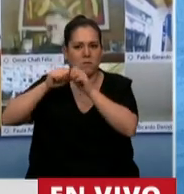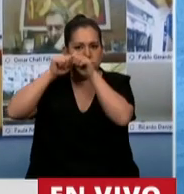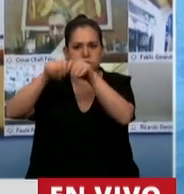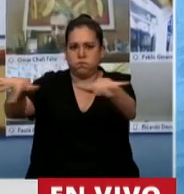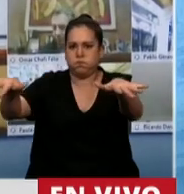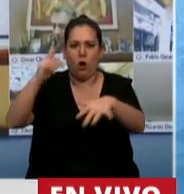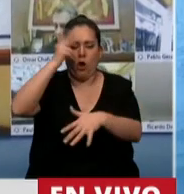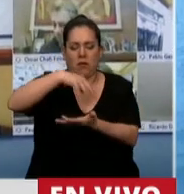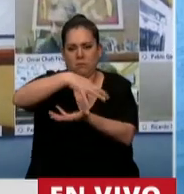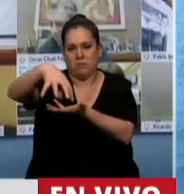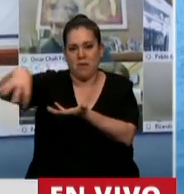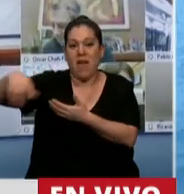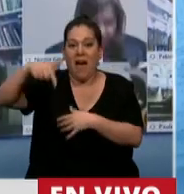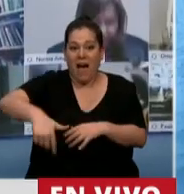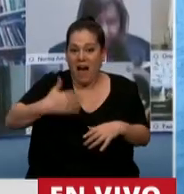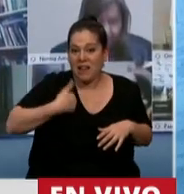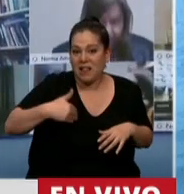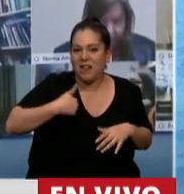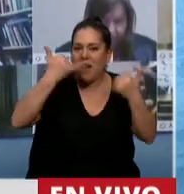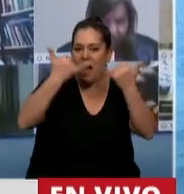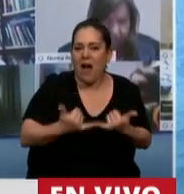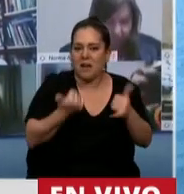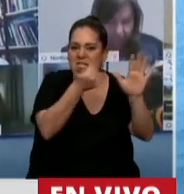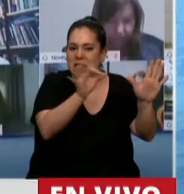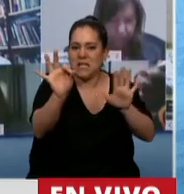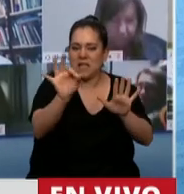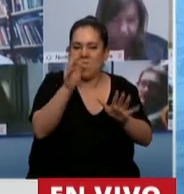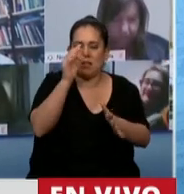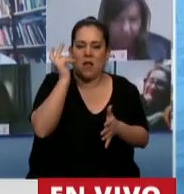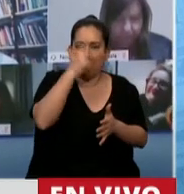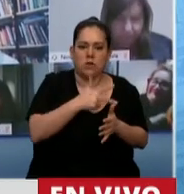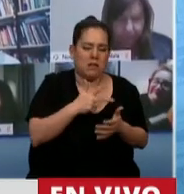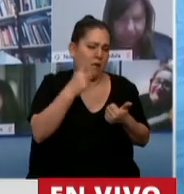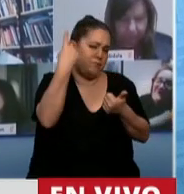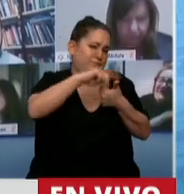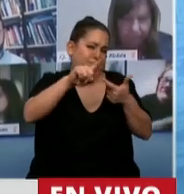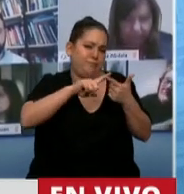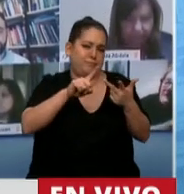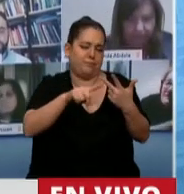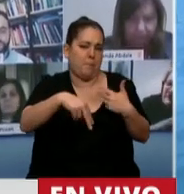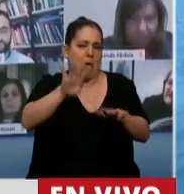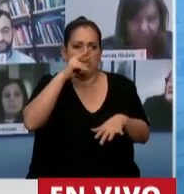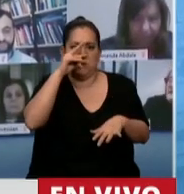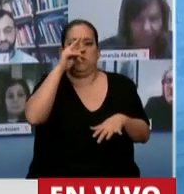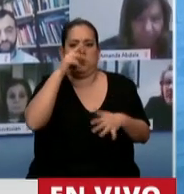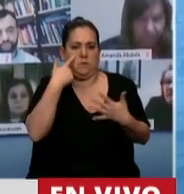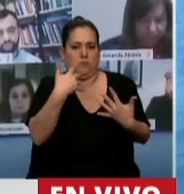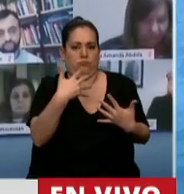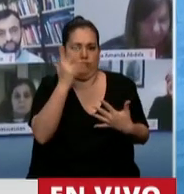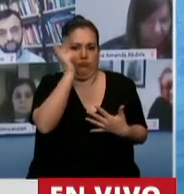Argentina tiene casi 60 hoteles, Howard Johnson y otros. En